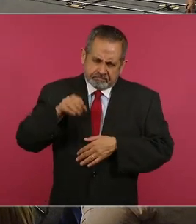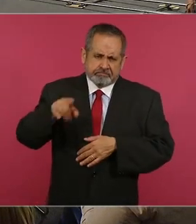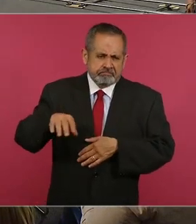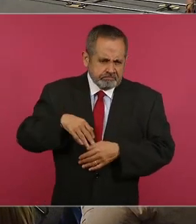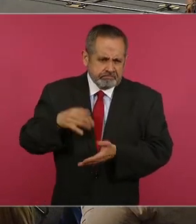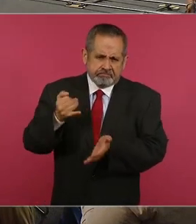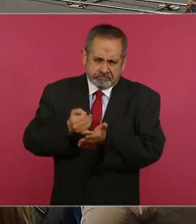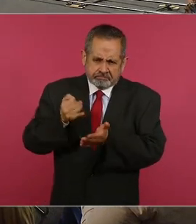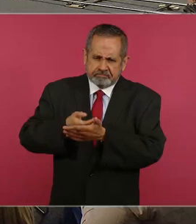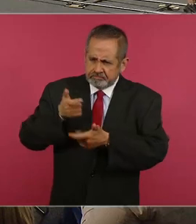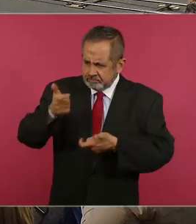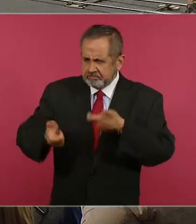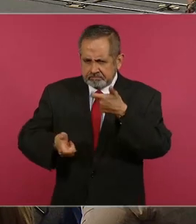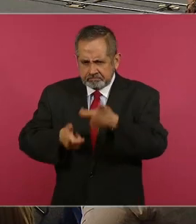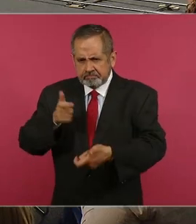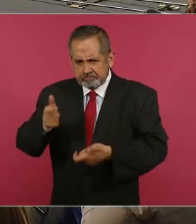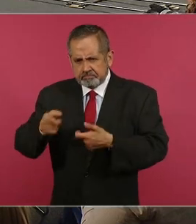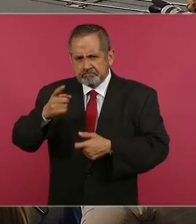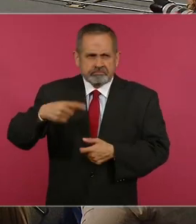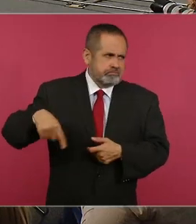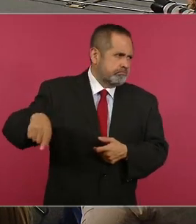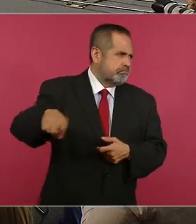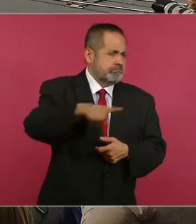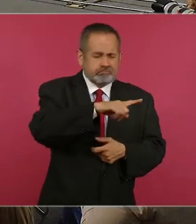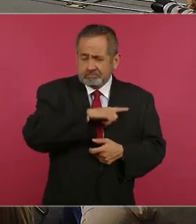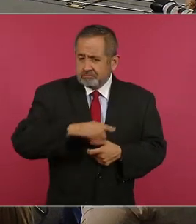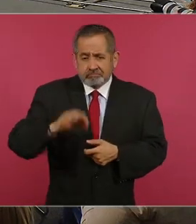todos están apoyando.